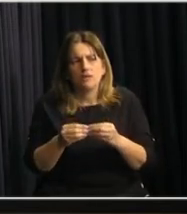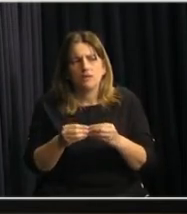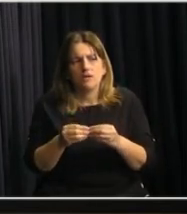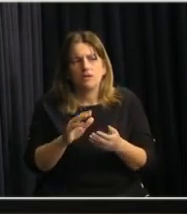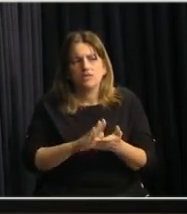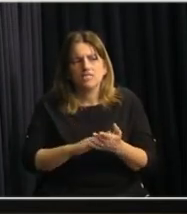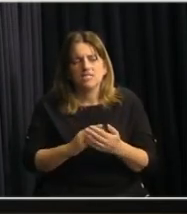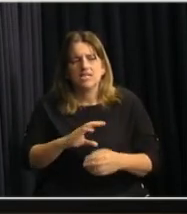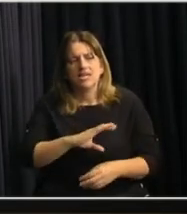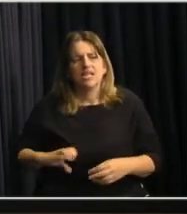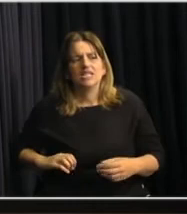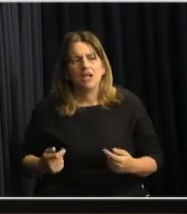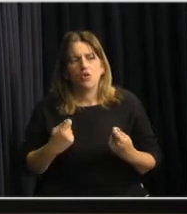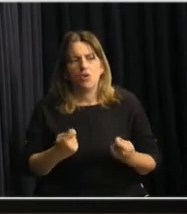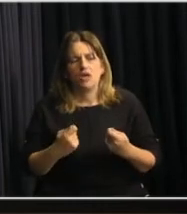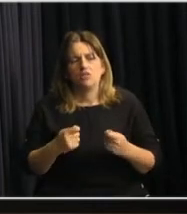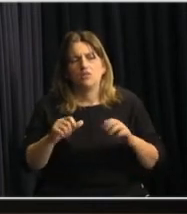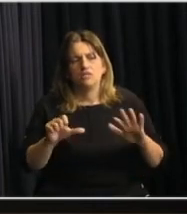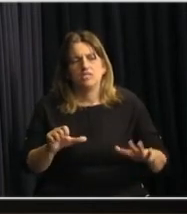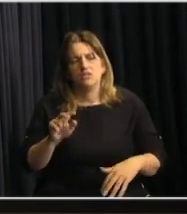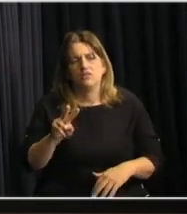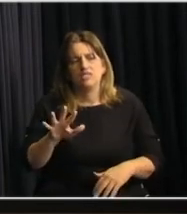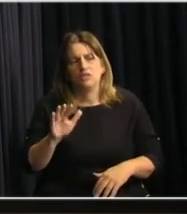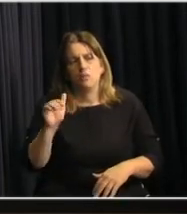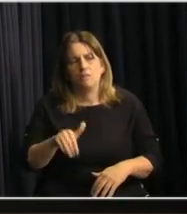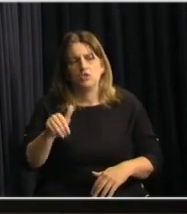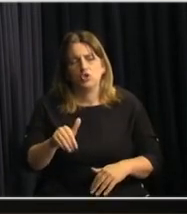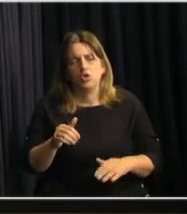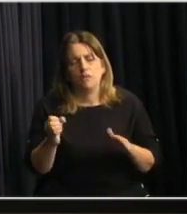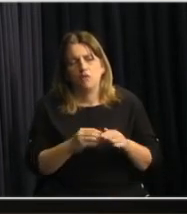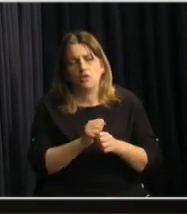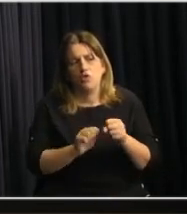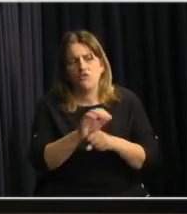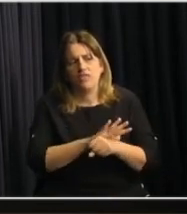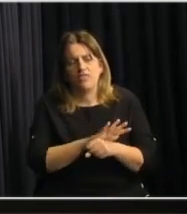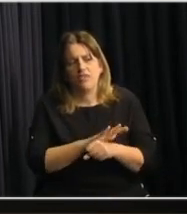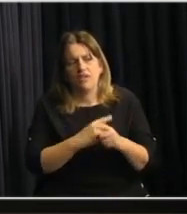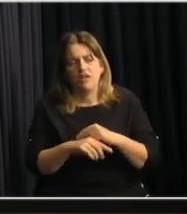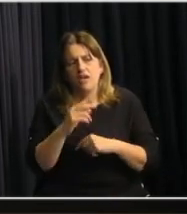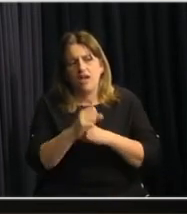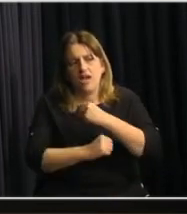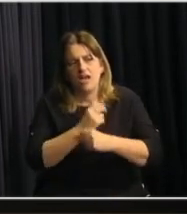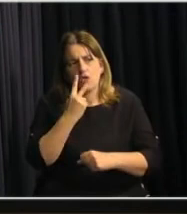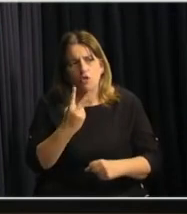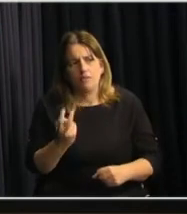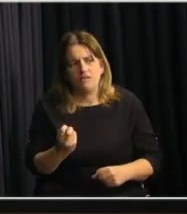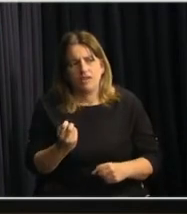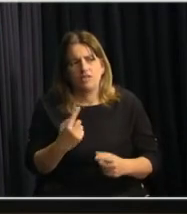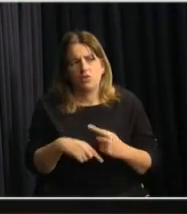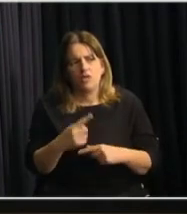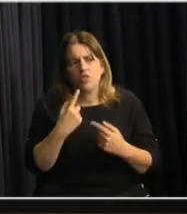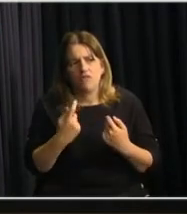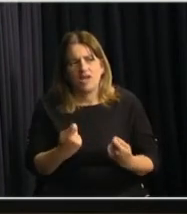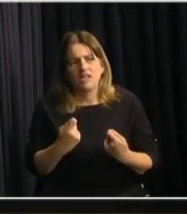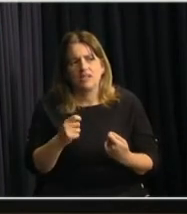el Estado gastó unos 625 millones de dólares a través de fondo coronavirus en el 2020, ¿cuánto va a gastar